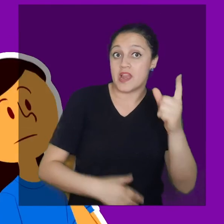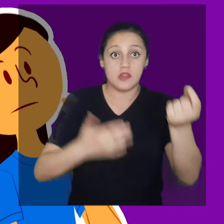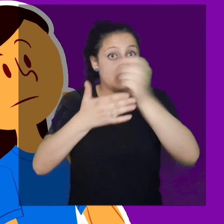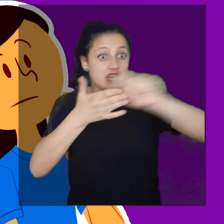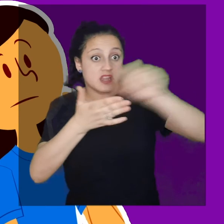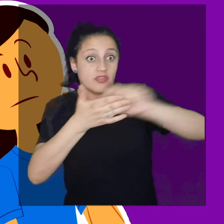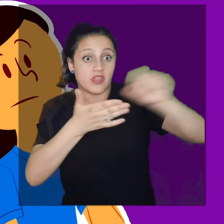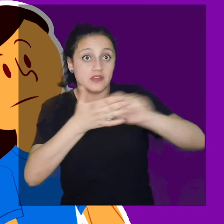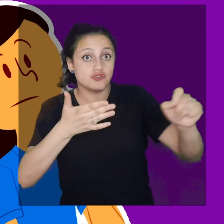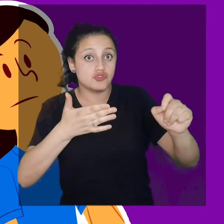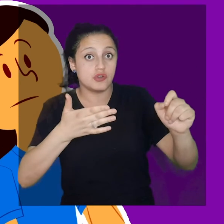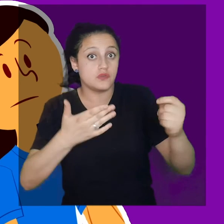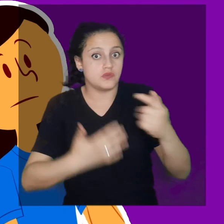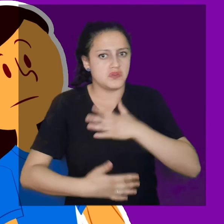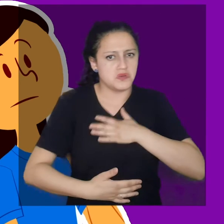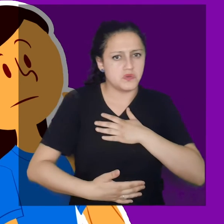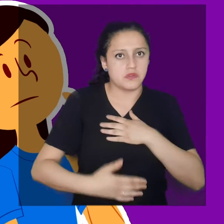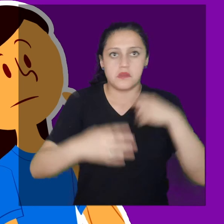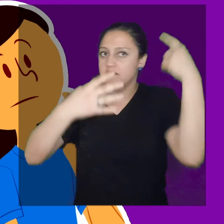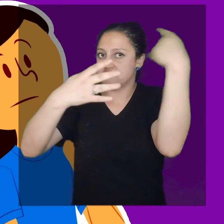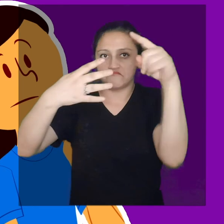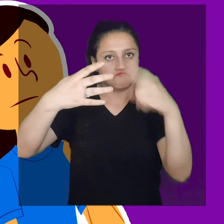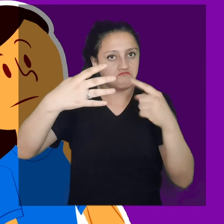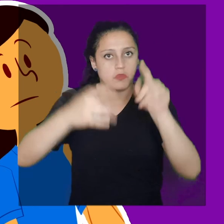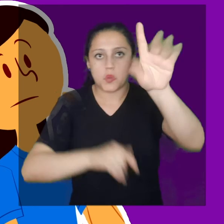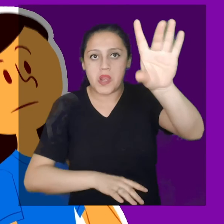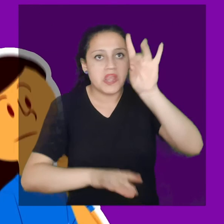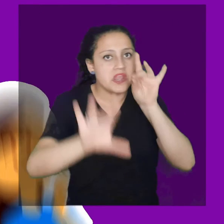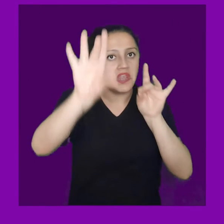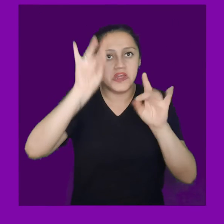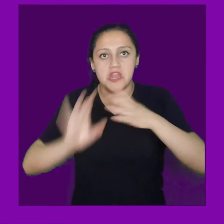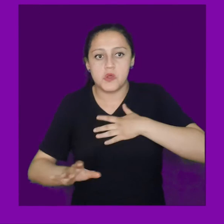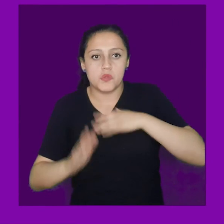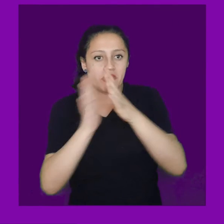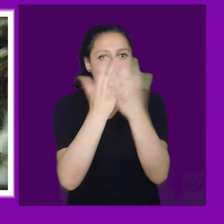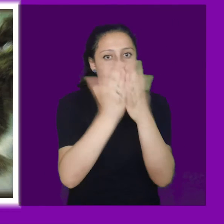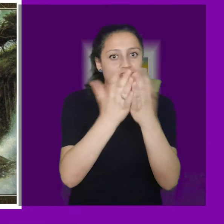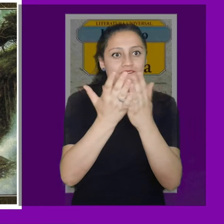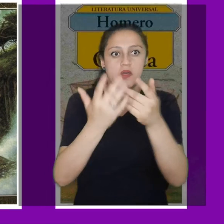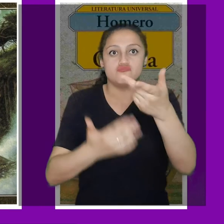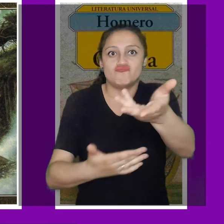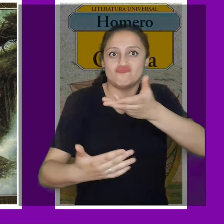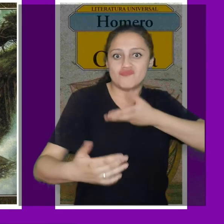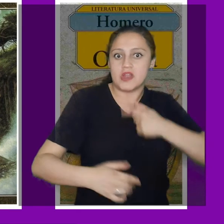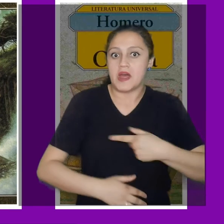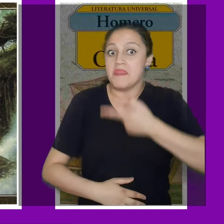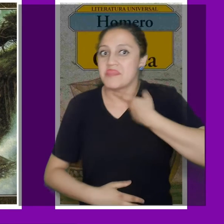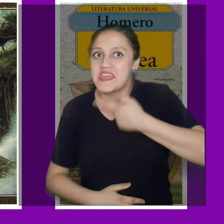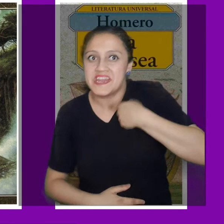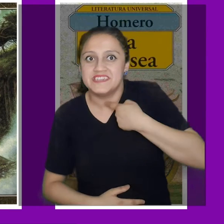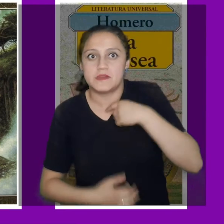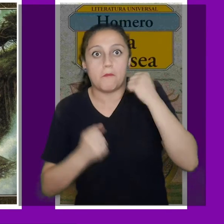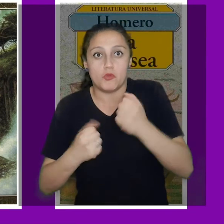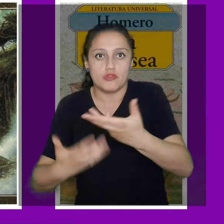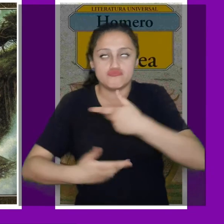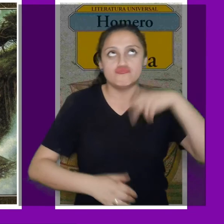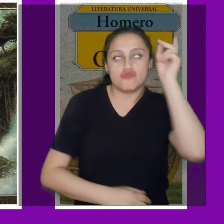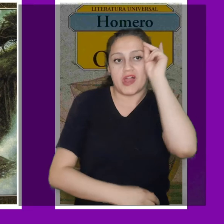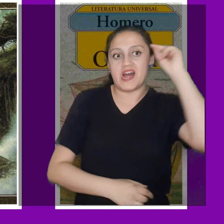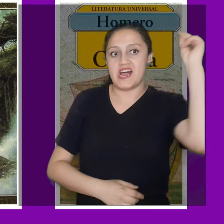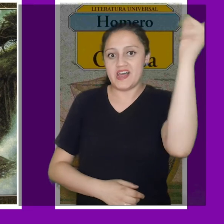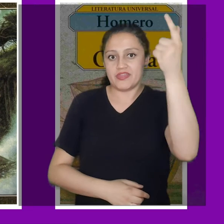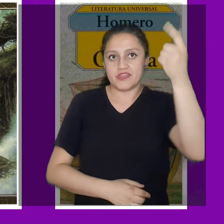¿Cómo puedo comenzar la redacción? Son múltiples las maneras. Puedes incluso revisar algunos textos literarios para